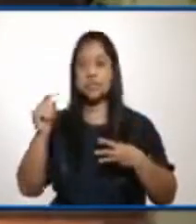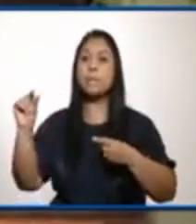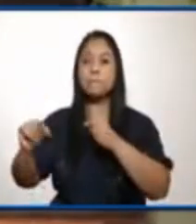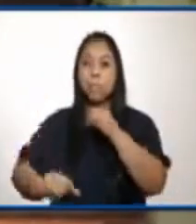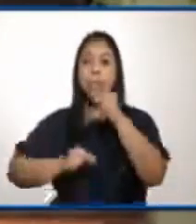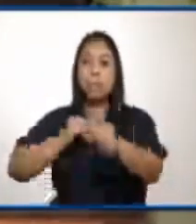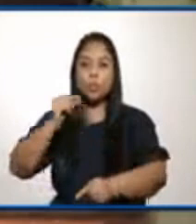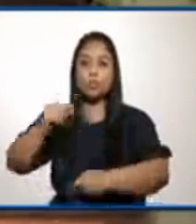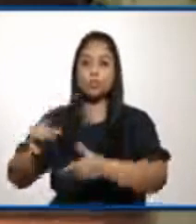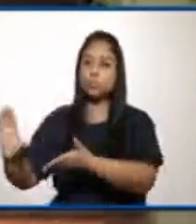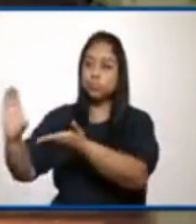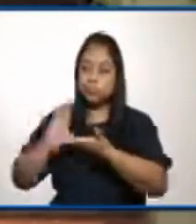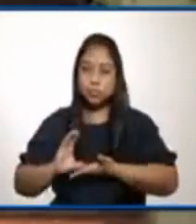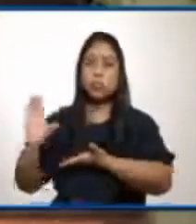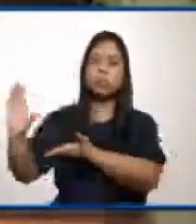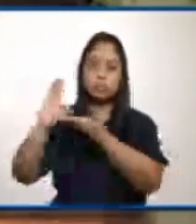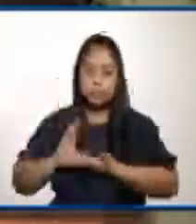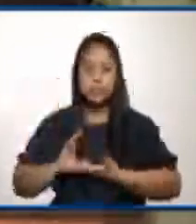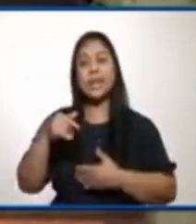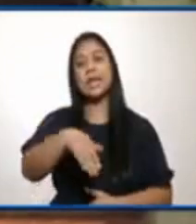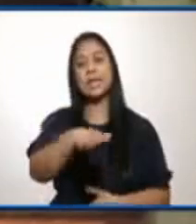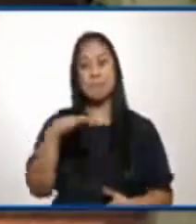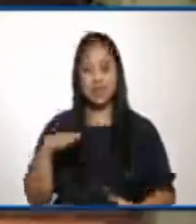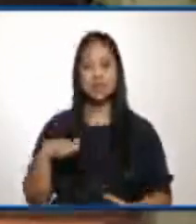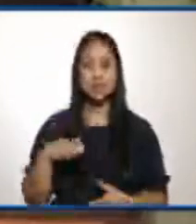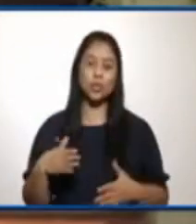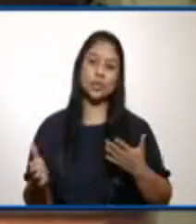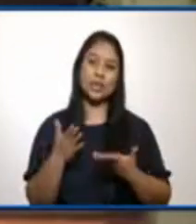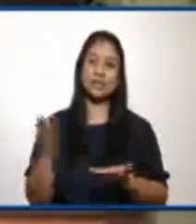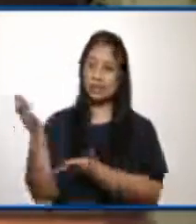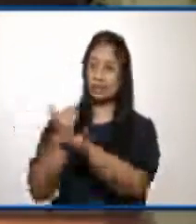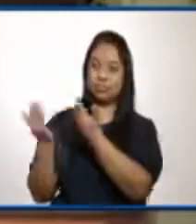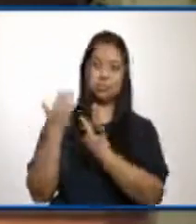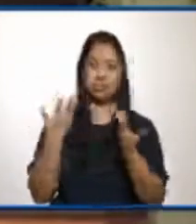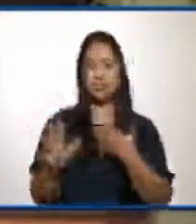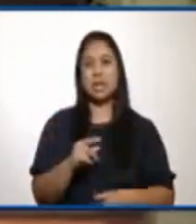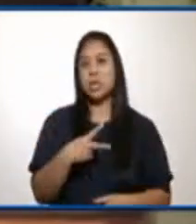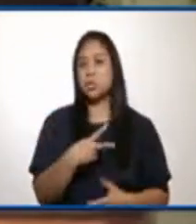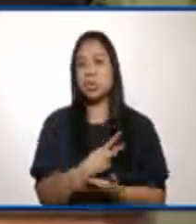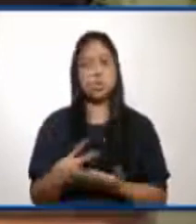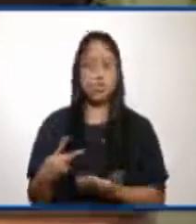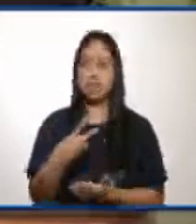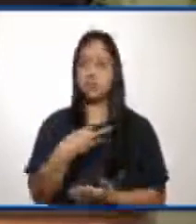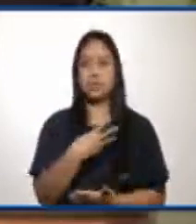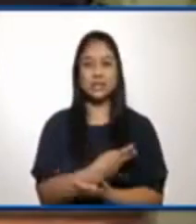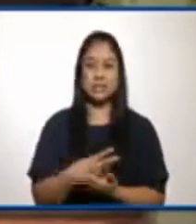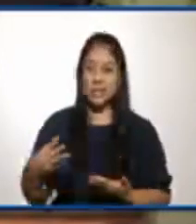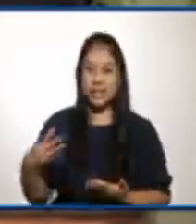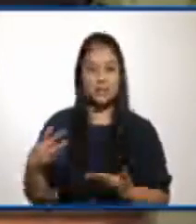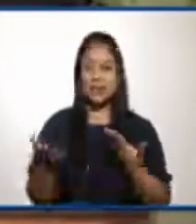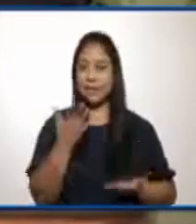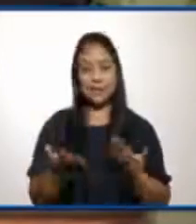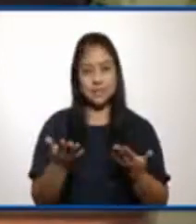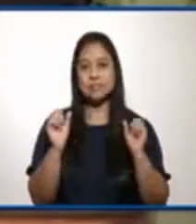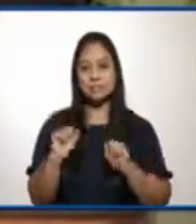durante el siguiente mes. O sea, que vamos a estar recibiendo puede ser cada dos o tres semanas. Y eso nos facilita